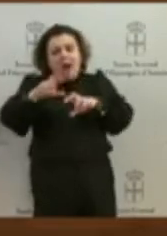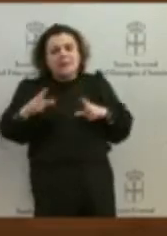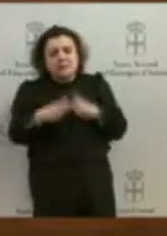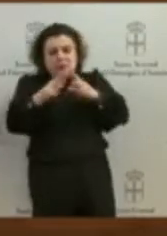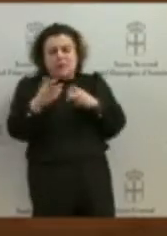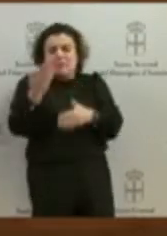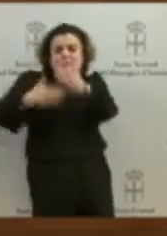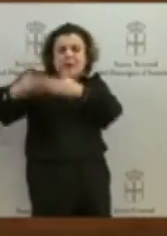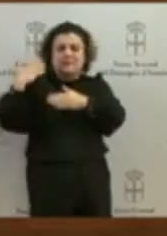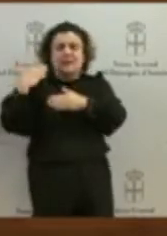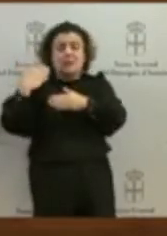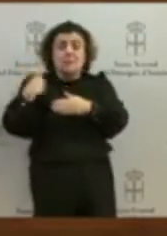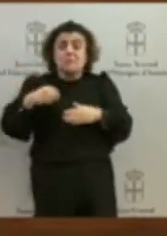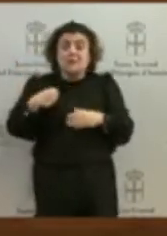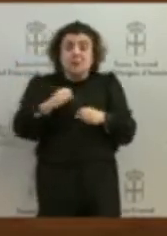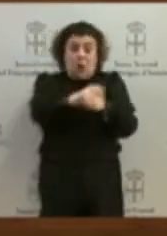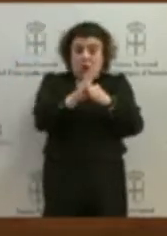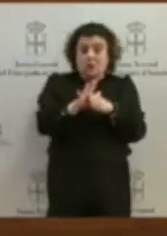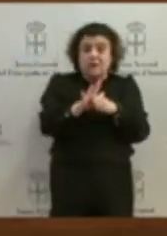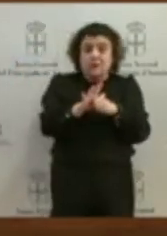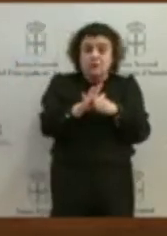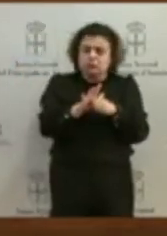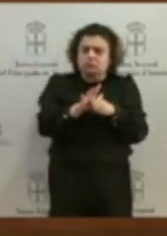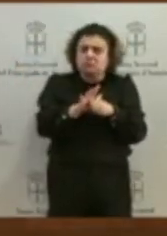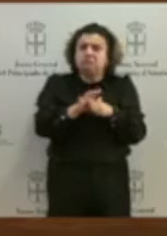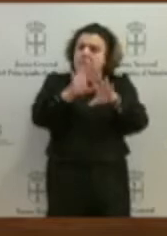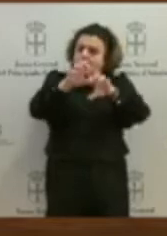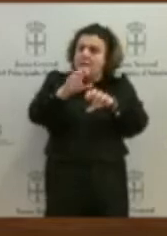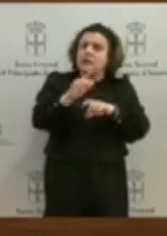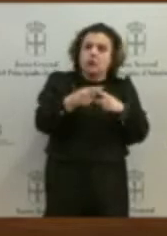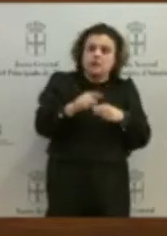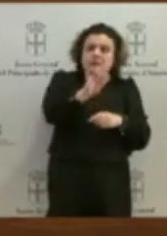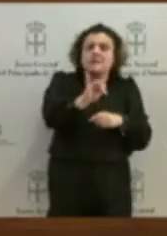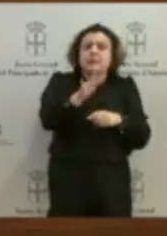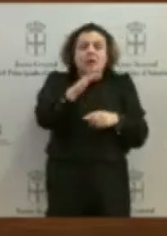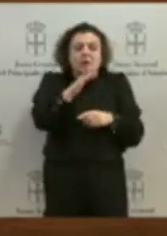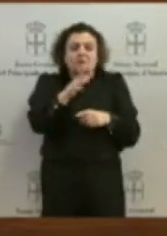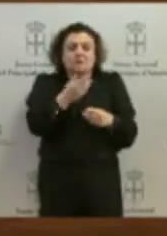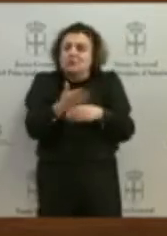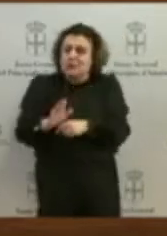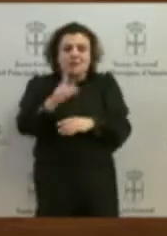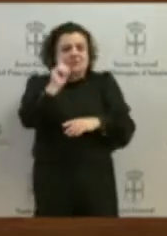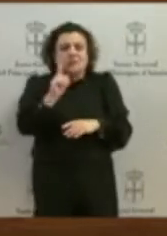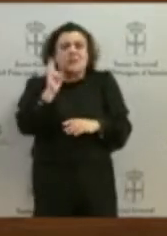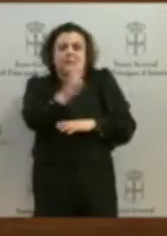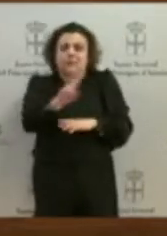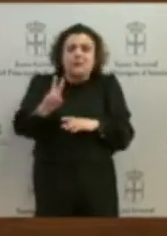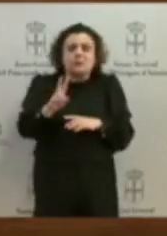suficiente, que hay efectos devastadores persistentes. Lo seguimos viendo sobre el pequeño comercio, sobre los autónomos, sobre buena parte de los trabajadores y trabajadoras.